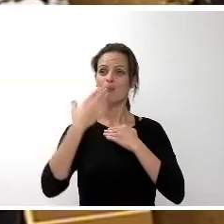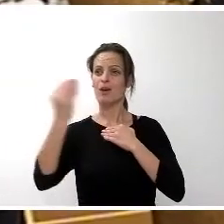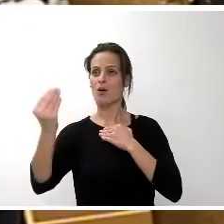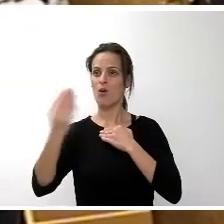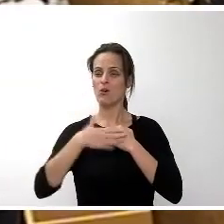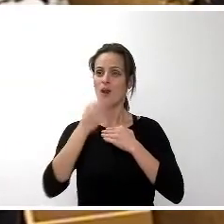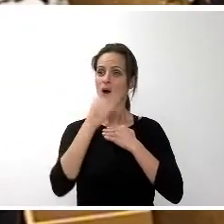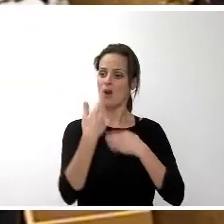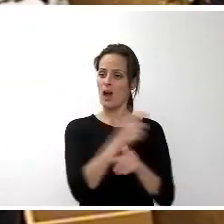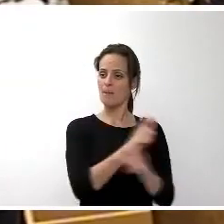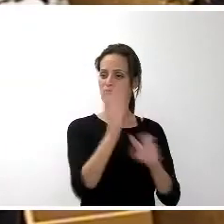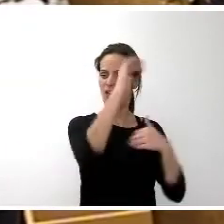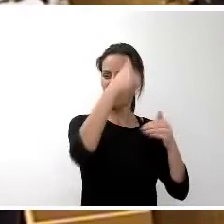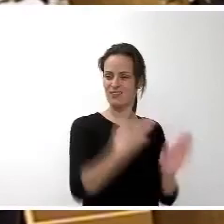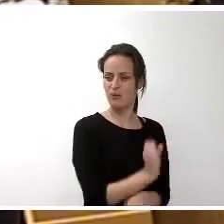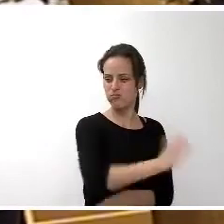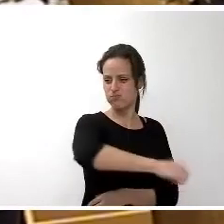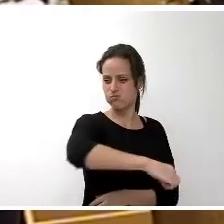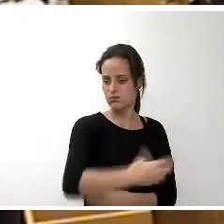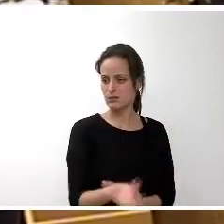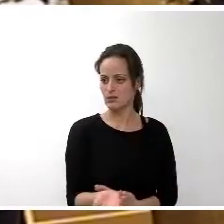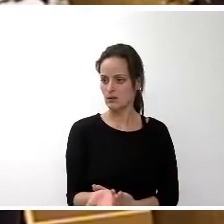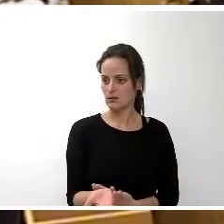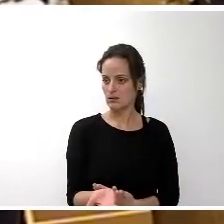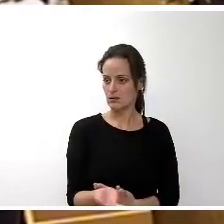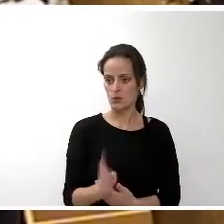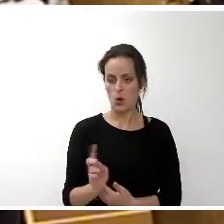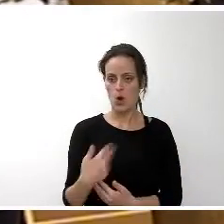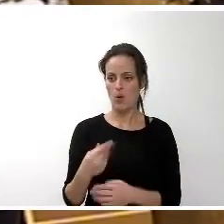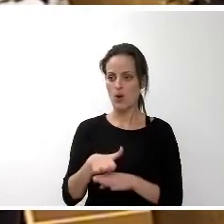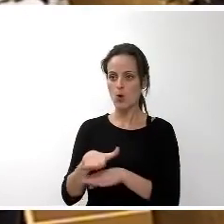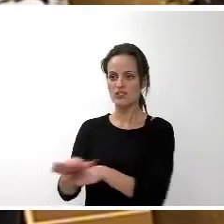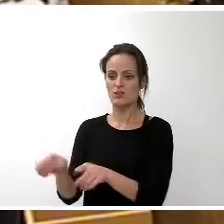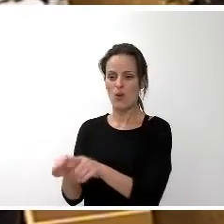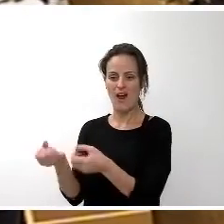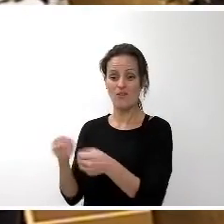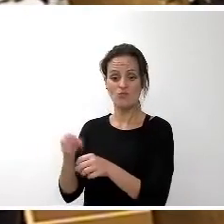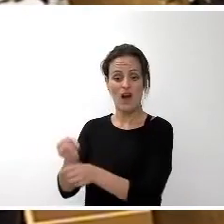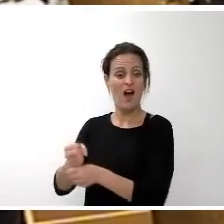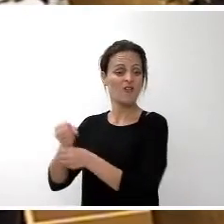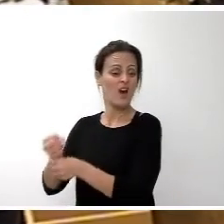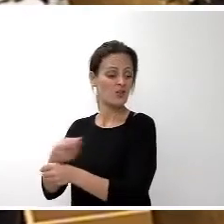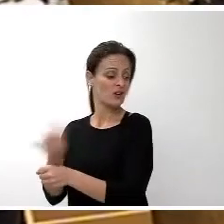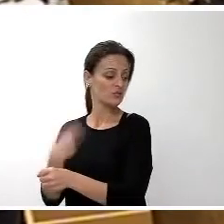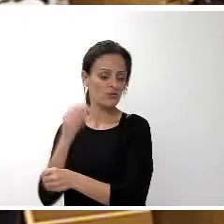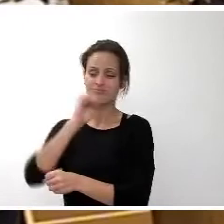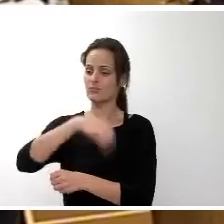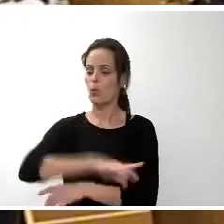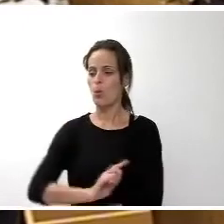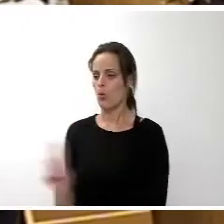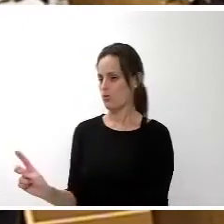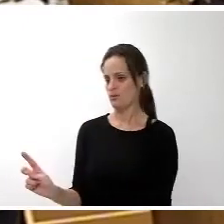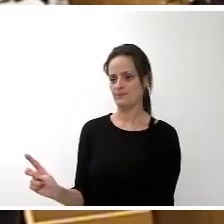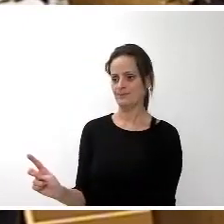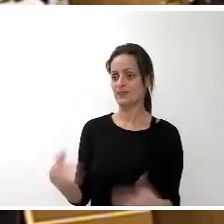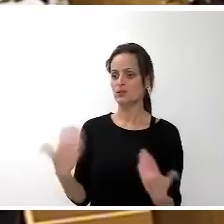para poder para poder mirar un caballo ni tan siquiera de lejos nosotros no nos preocupamos de esa otra parte por lo tanto